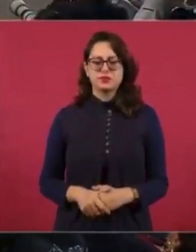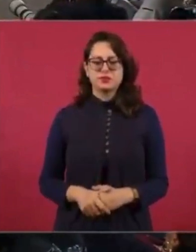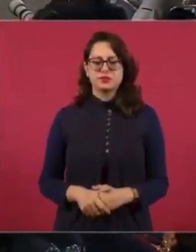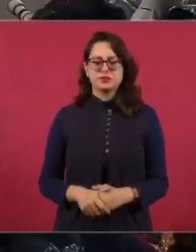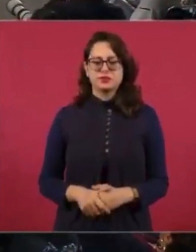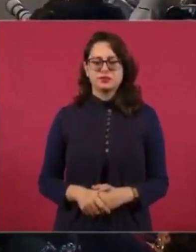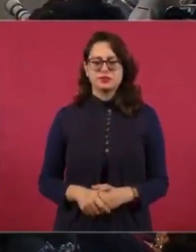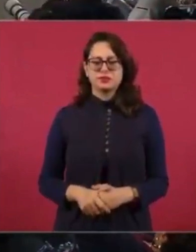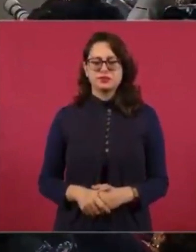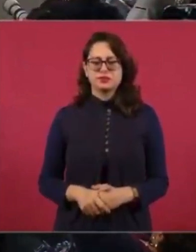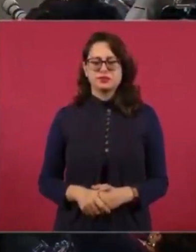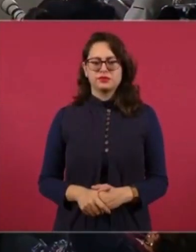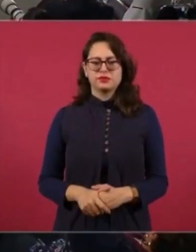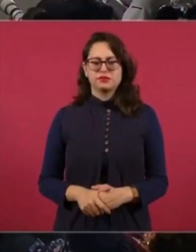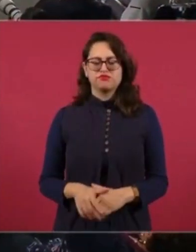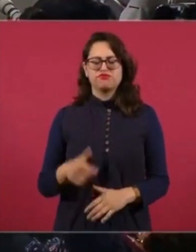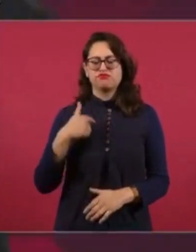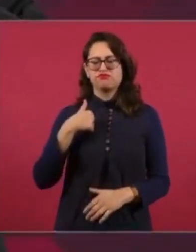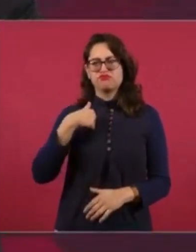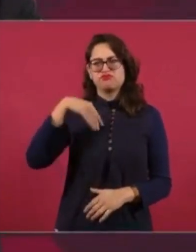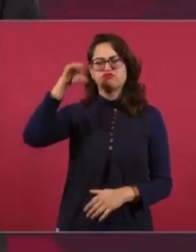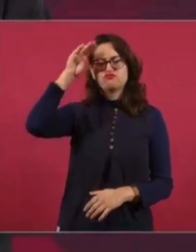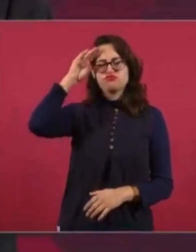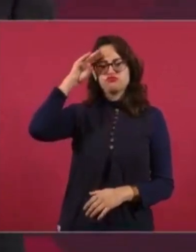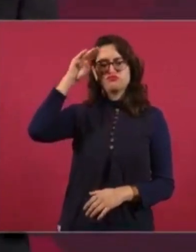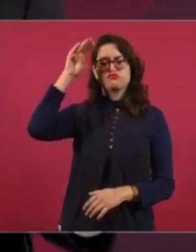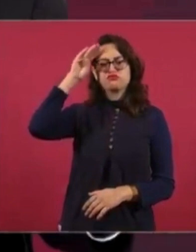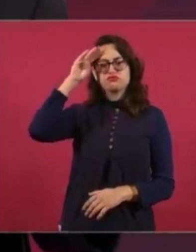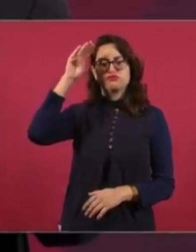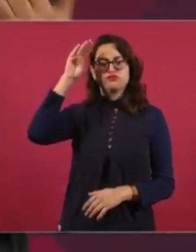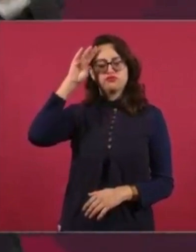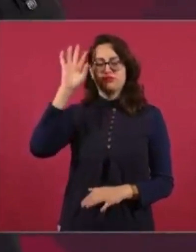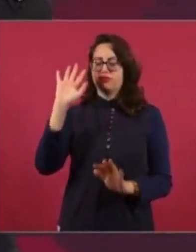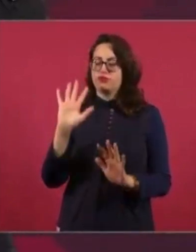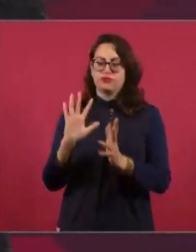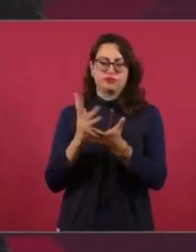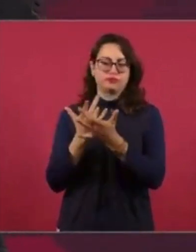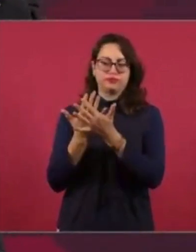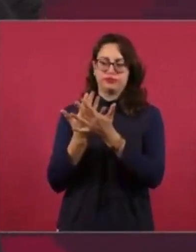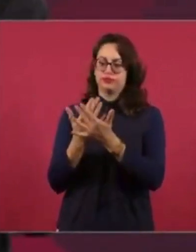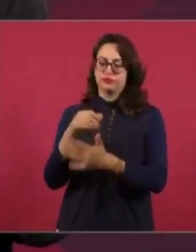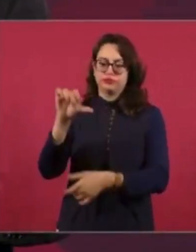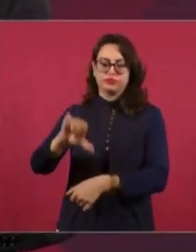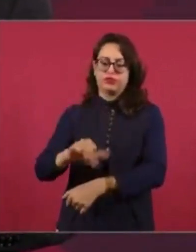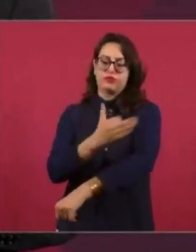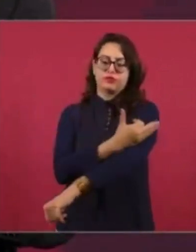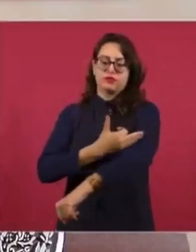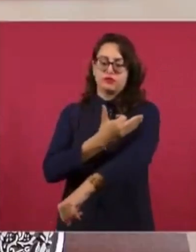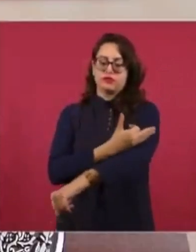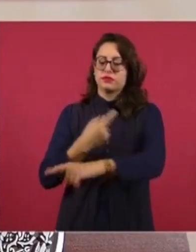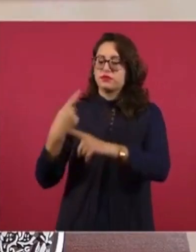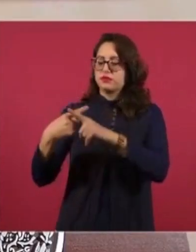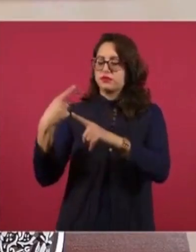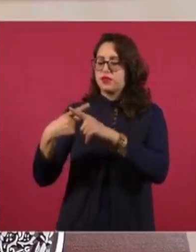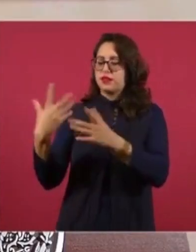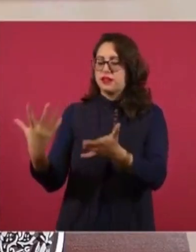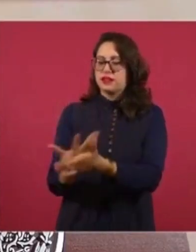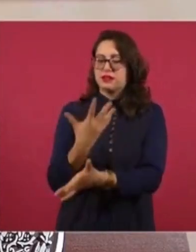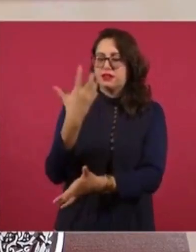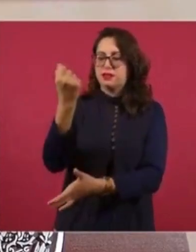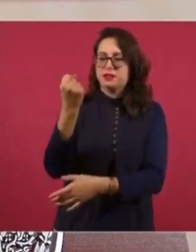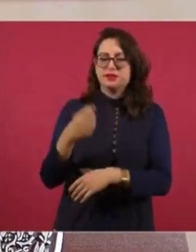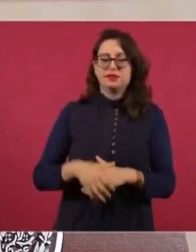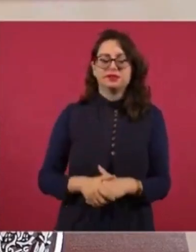Pues lo estoy pensando, vamos a ver, vamos a esperar el resultado. ¿Para qué adelantamos las vísperas?